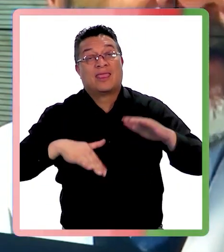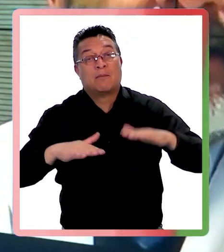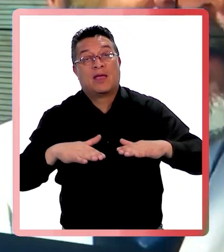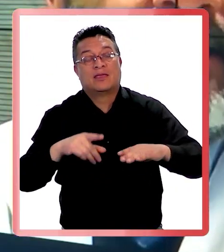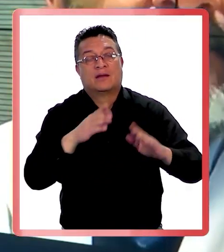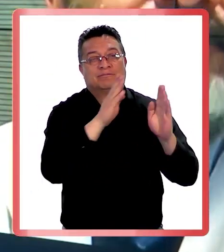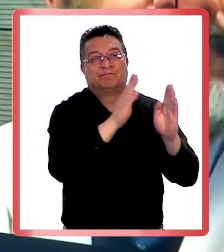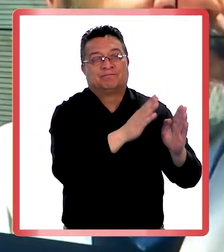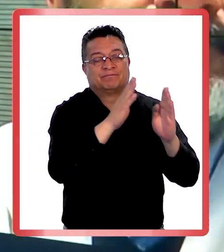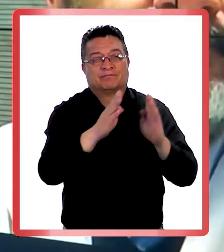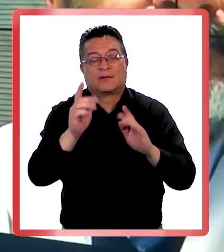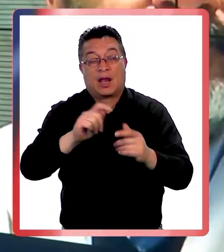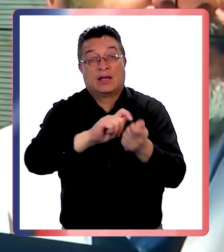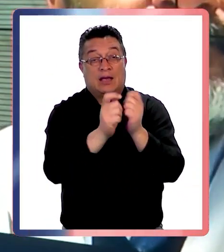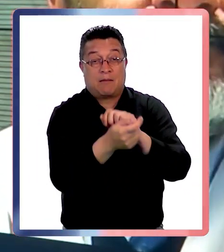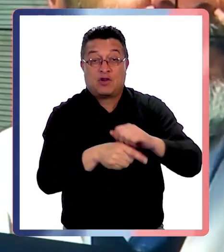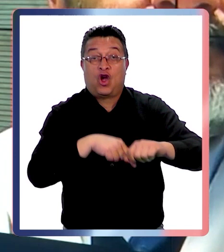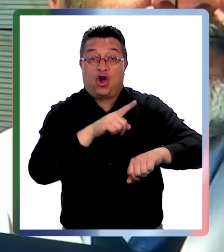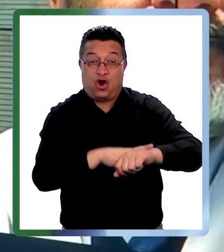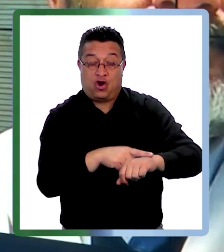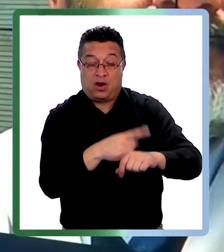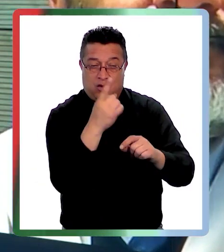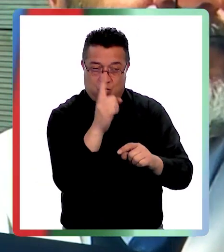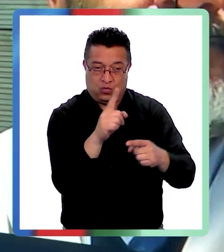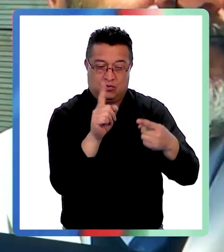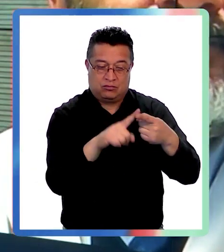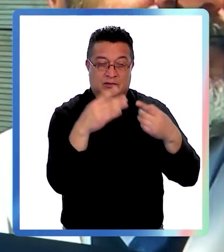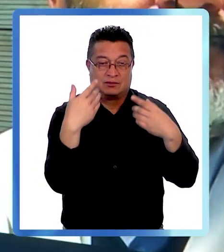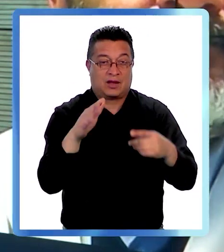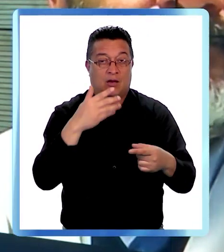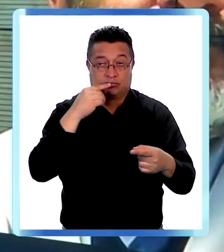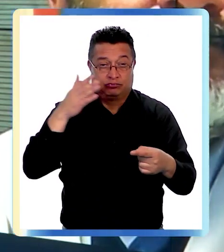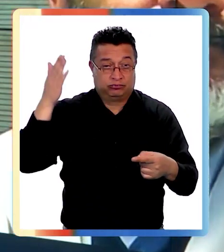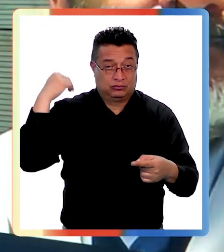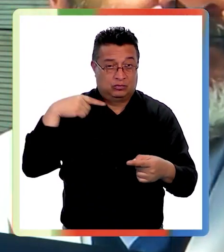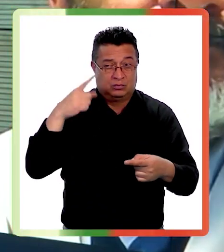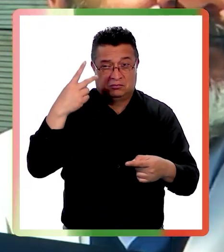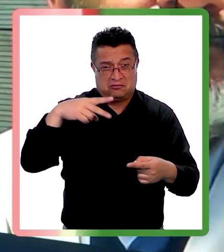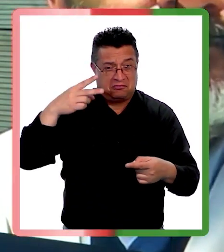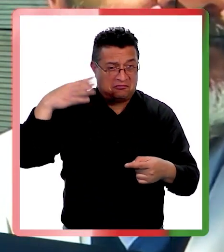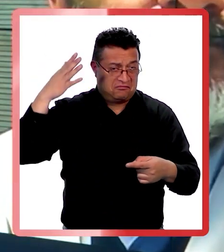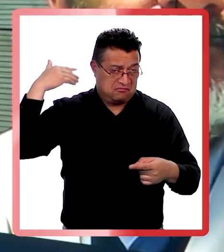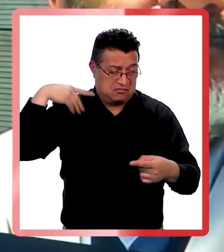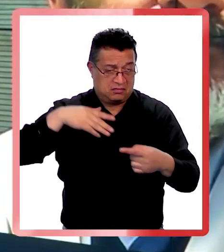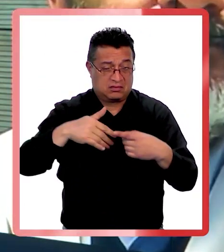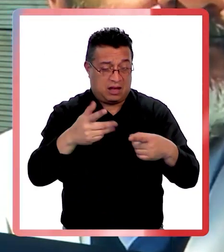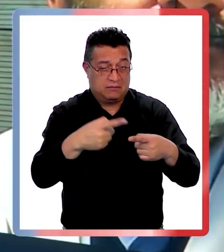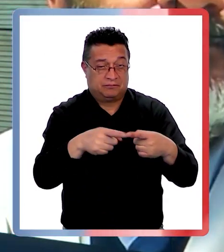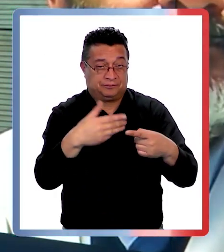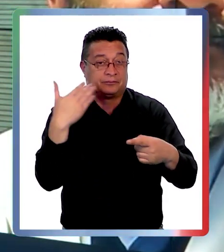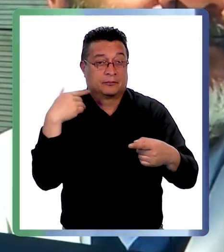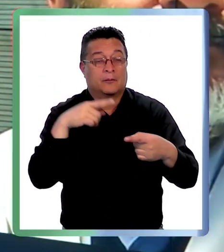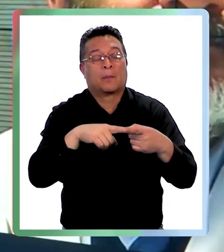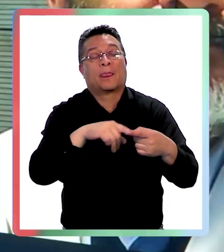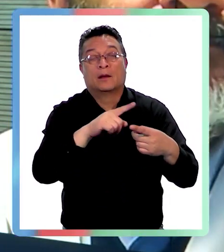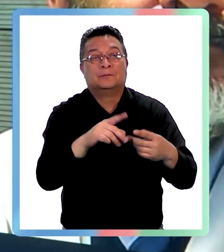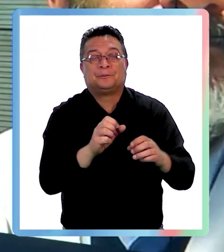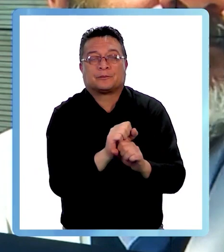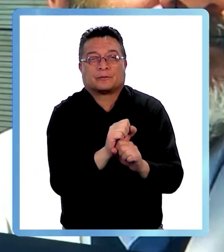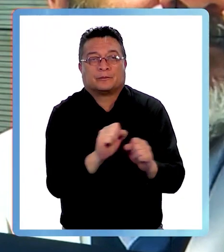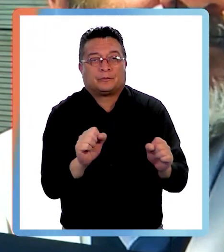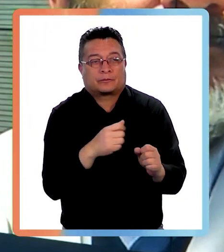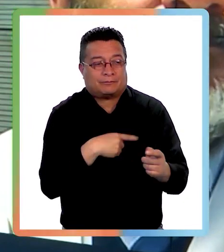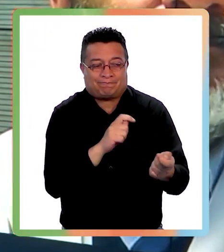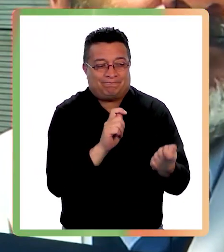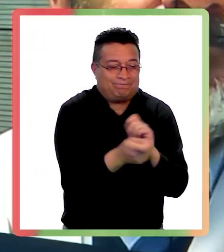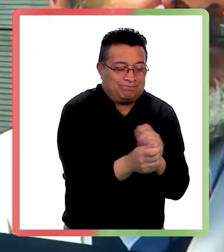ejemplo, el cambio de hora, que ya es un hecho, que fue ya hace una semana, dos semanas, no podemos